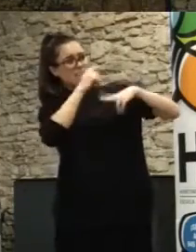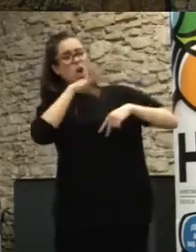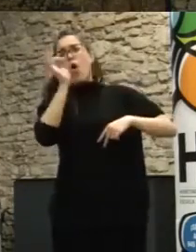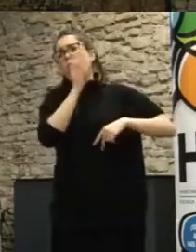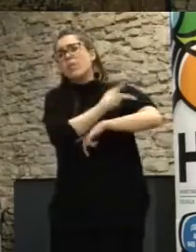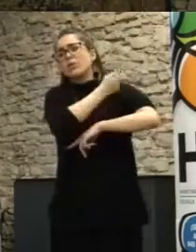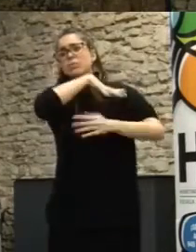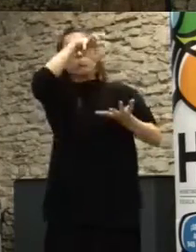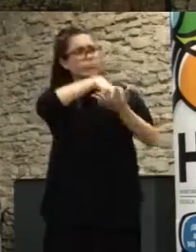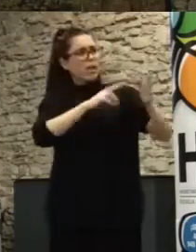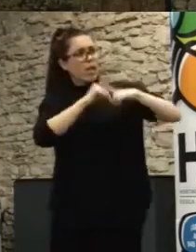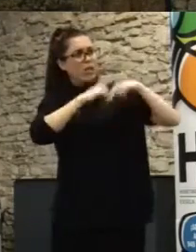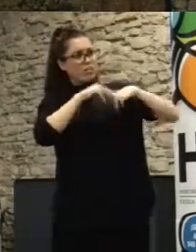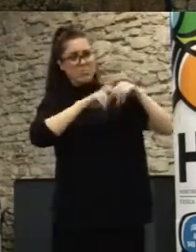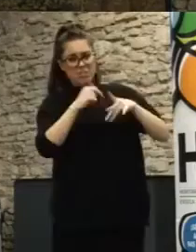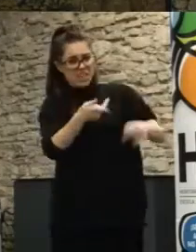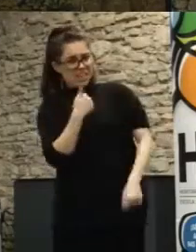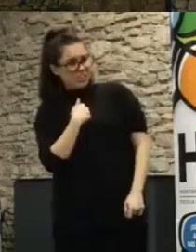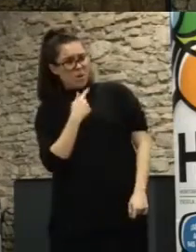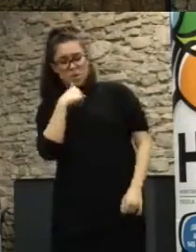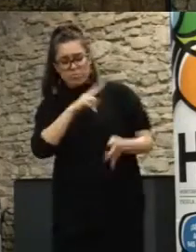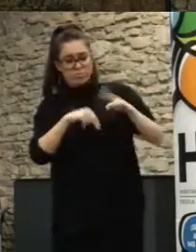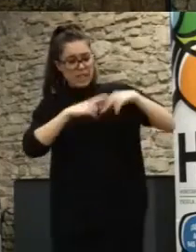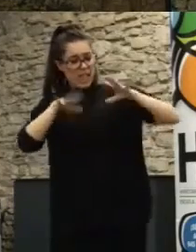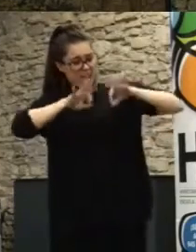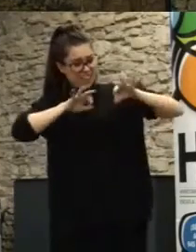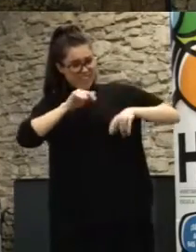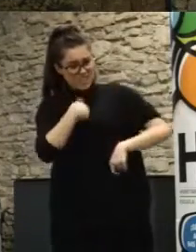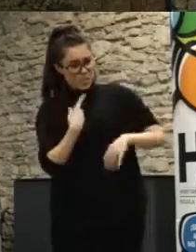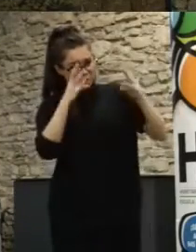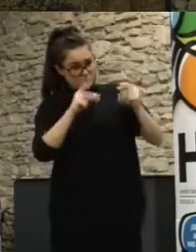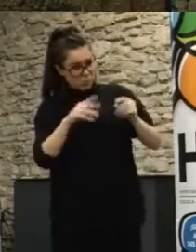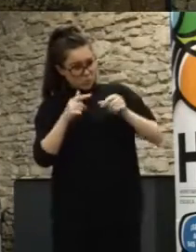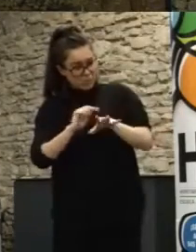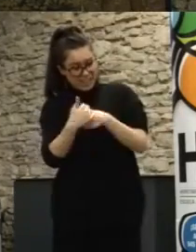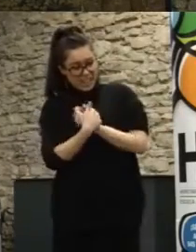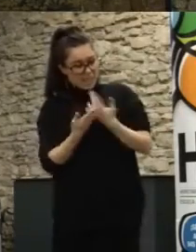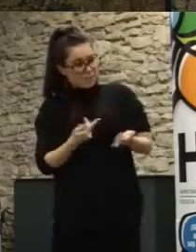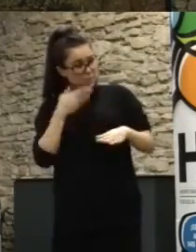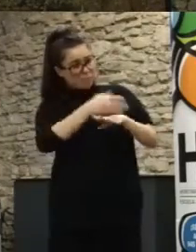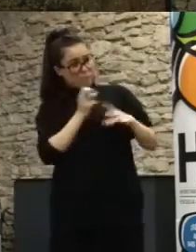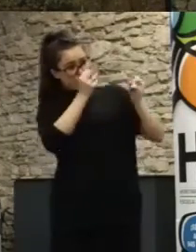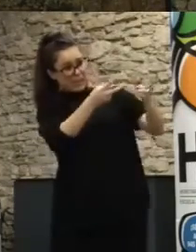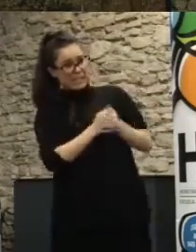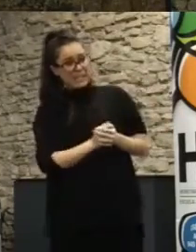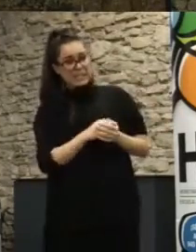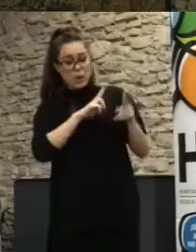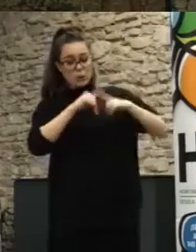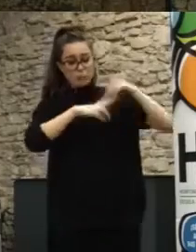y yo no he visto la pista deportiva ¿qué quieres? ¿que vaya otra vez a los presupuestos participativos para que te hagan la foto? etcétera